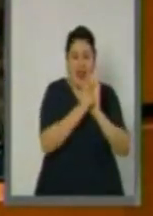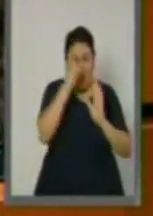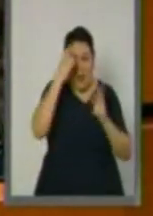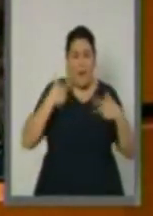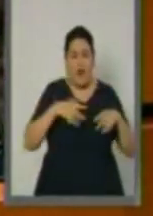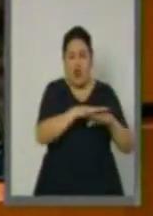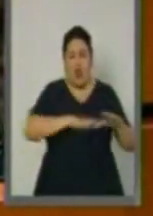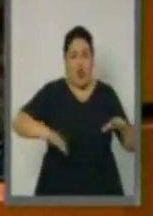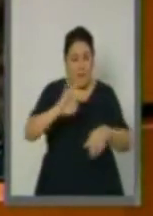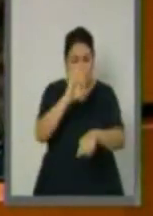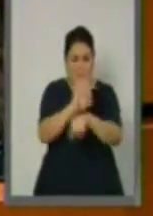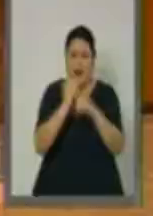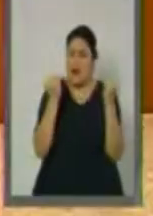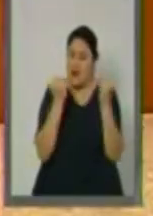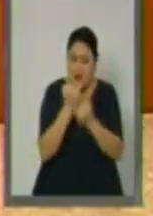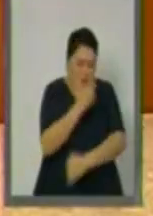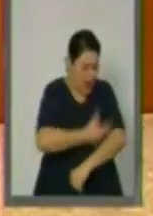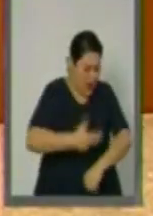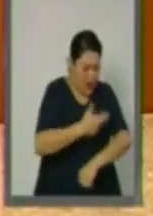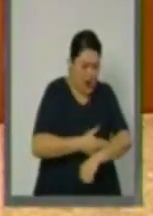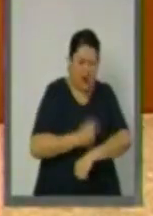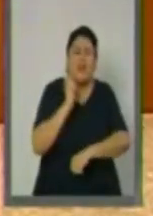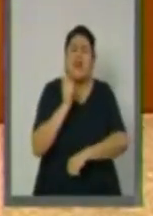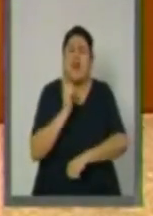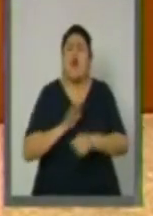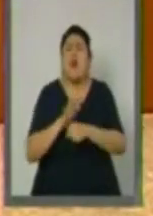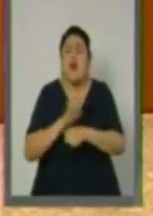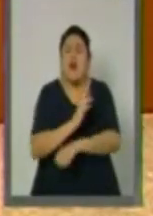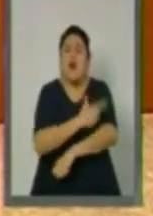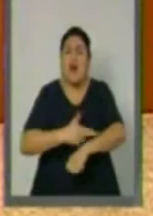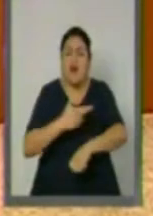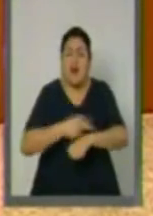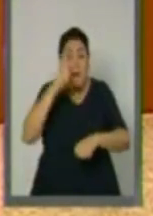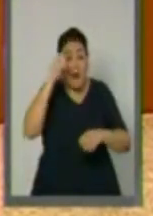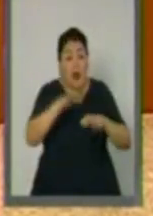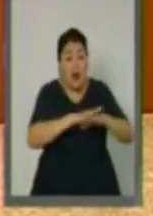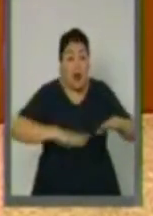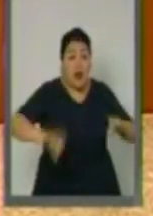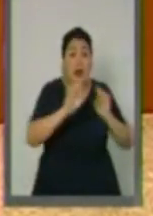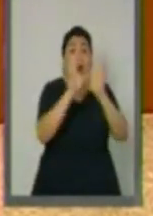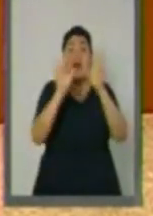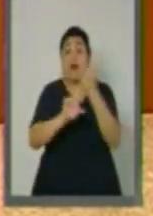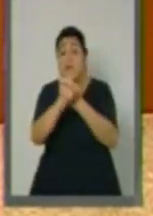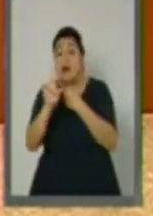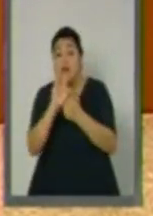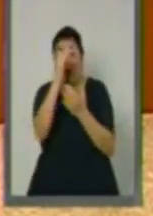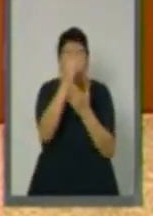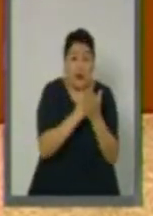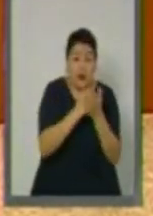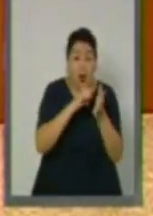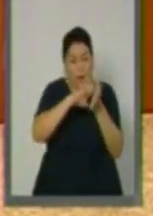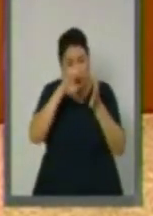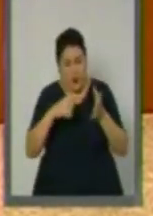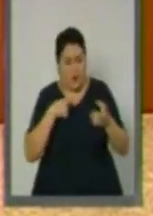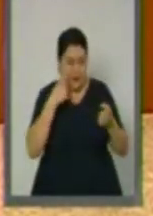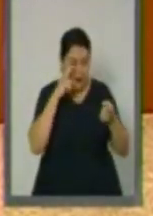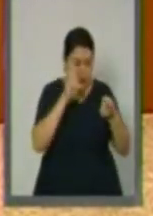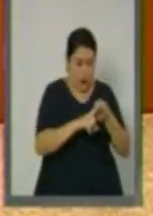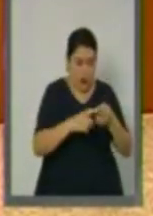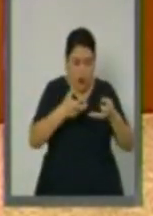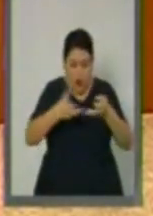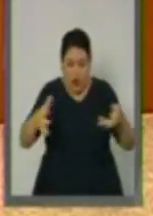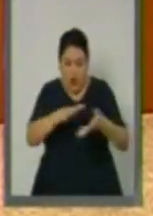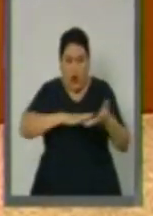Lo anterior requiere de la implementación de medidas para reducción de riesgos de desastre, tales como la regulación para el suelo,